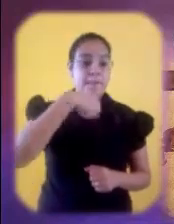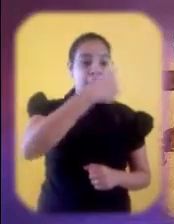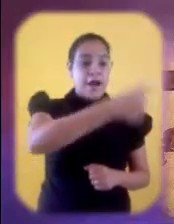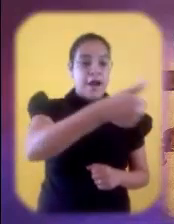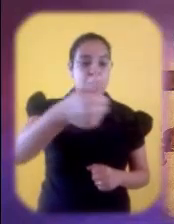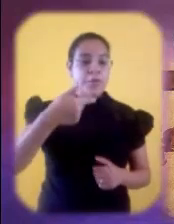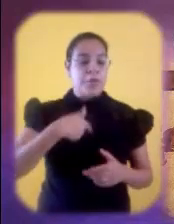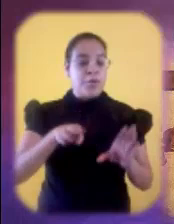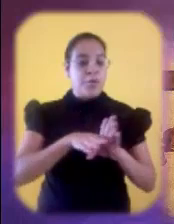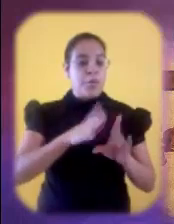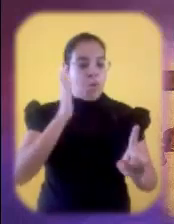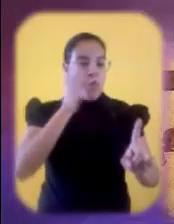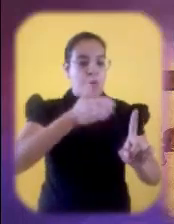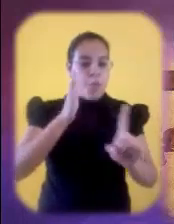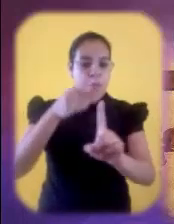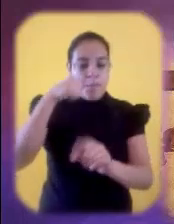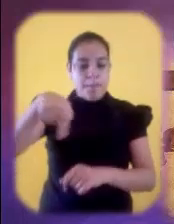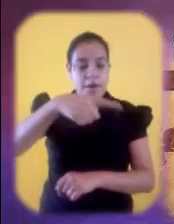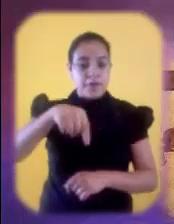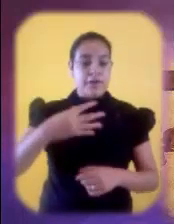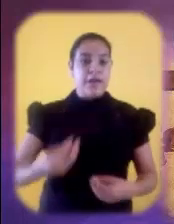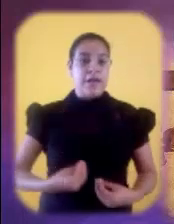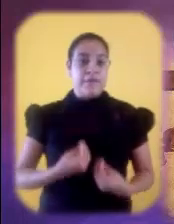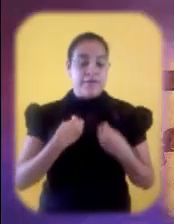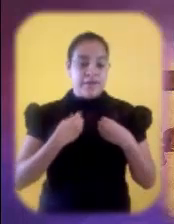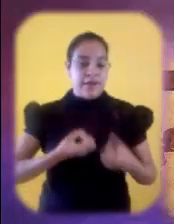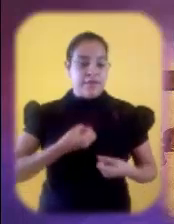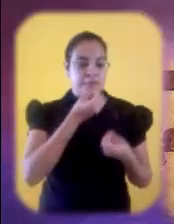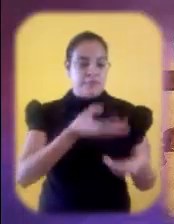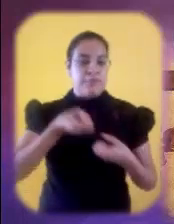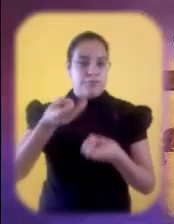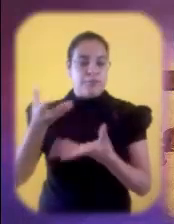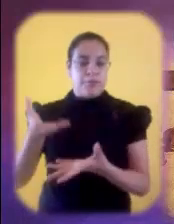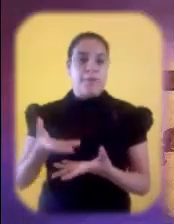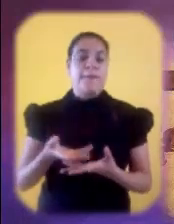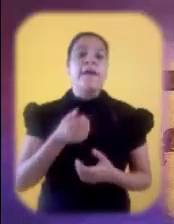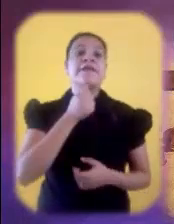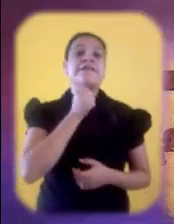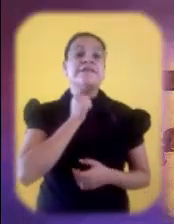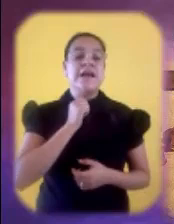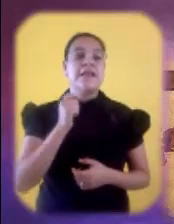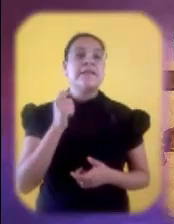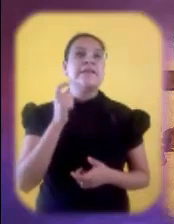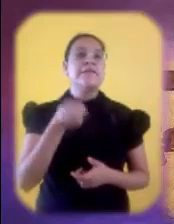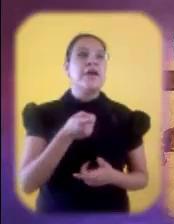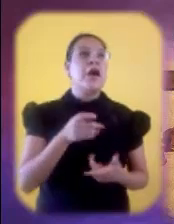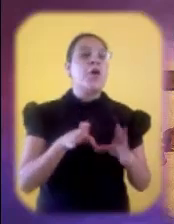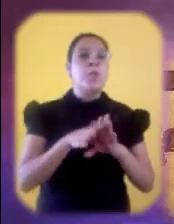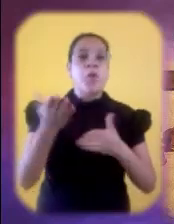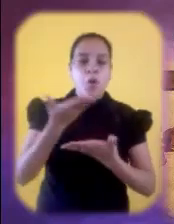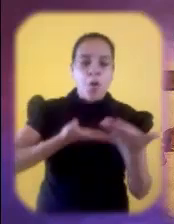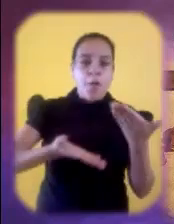sed que también quiere hacer brotar en nosotros un manantial de agua viva. Es una sed